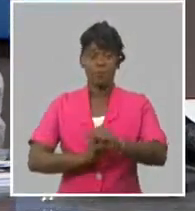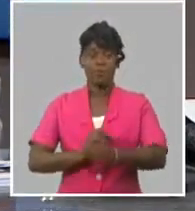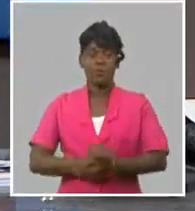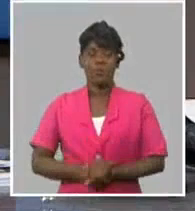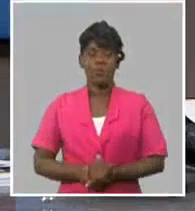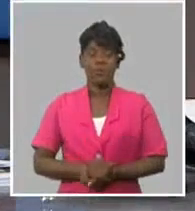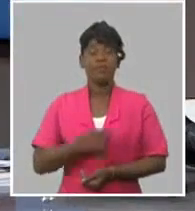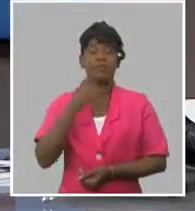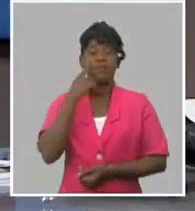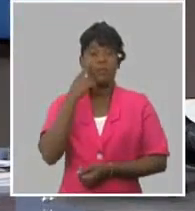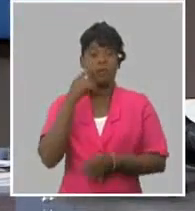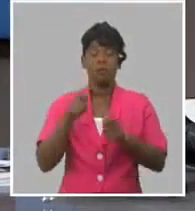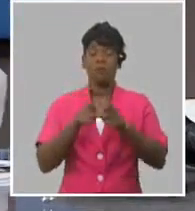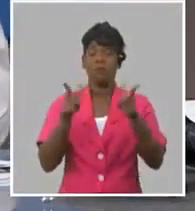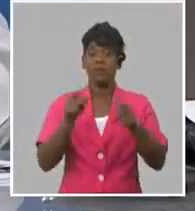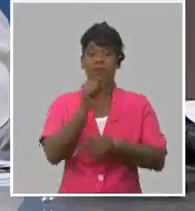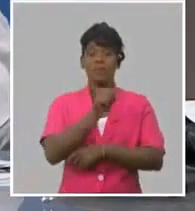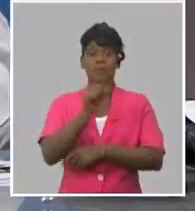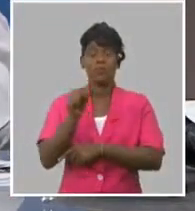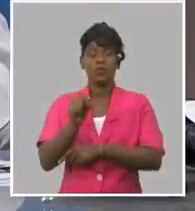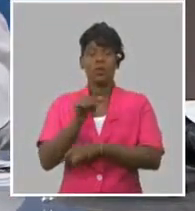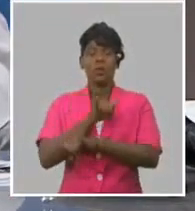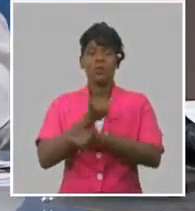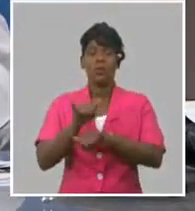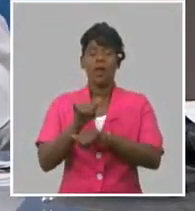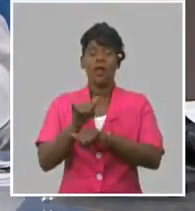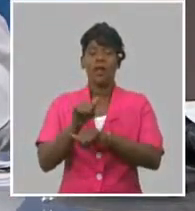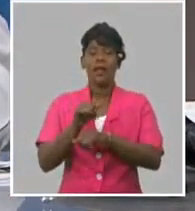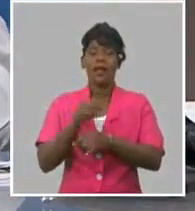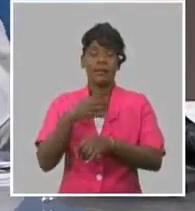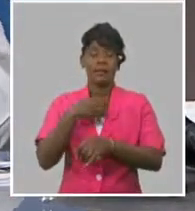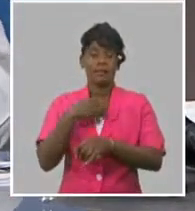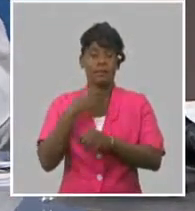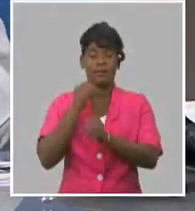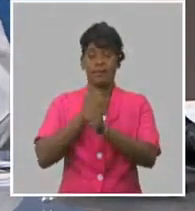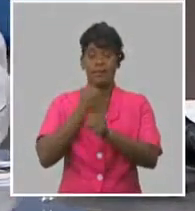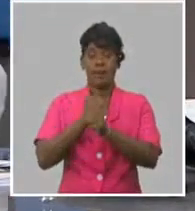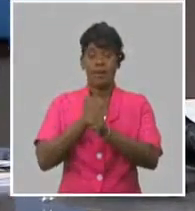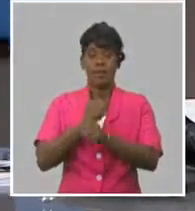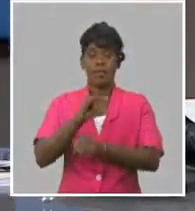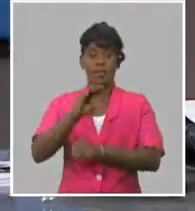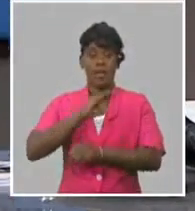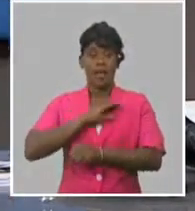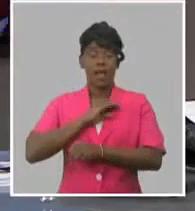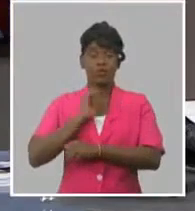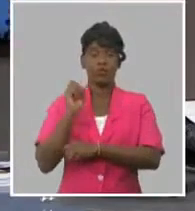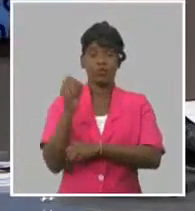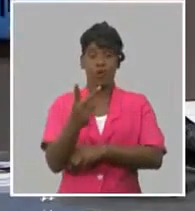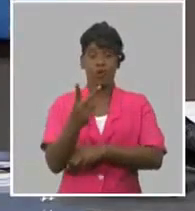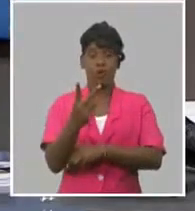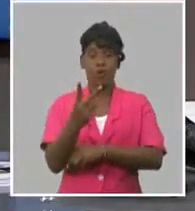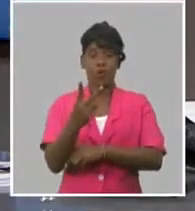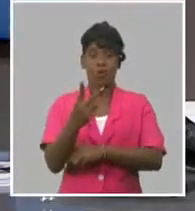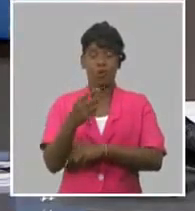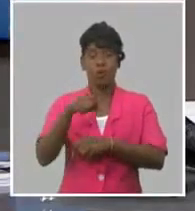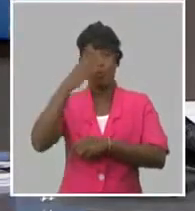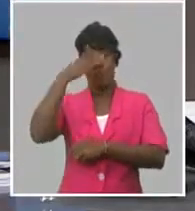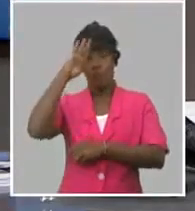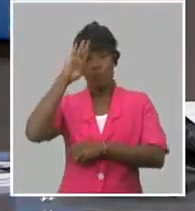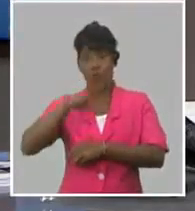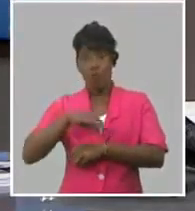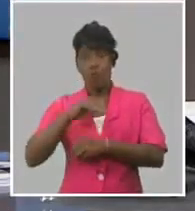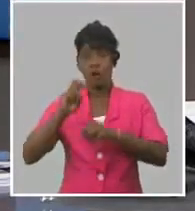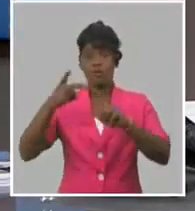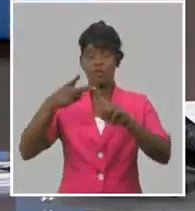.000 personas que tienen sistema de estímulo en CUC. Y eso anda promedio entre